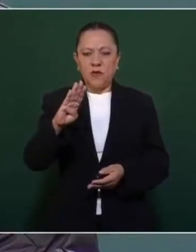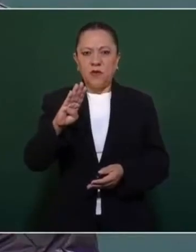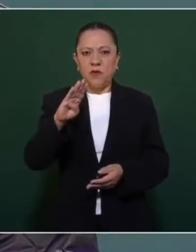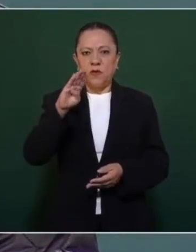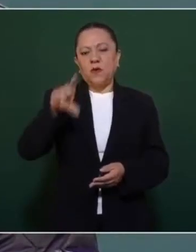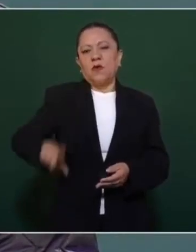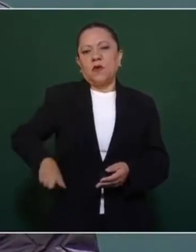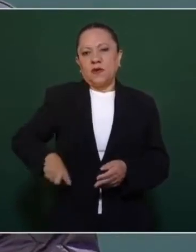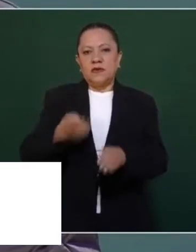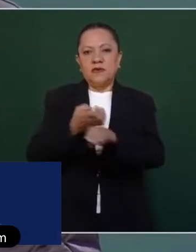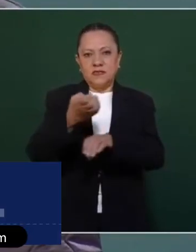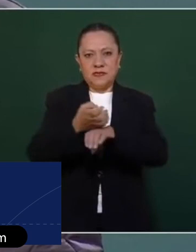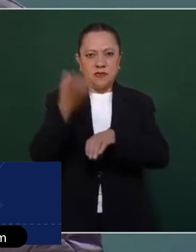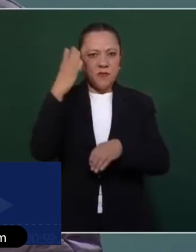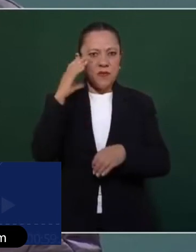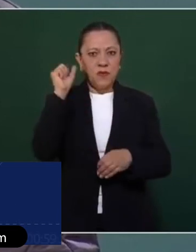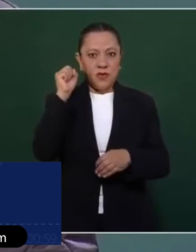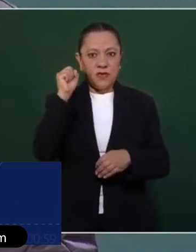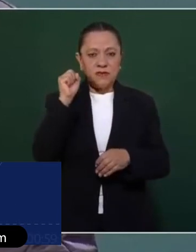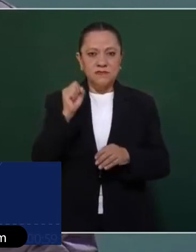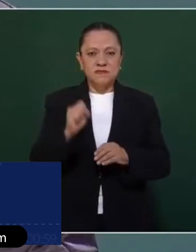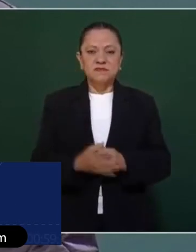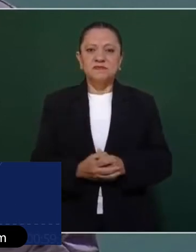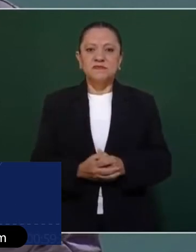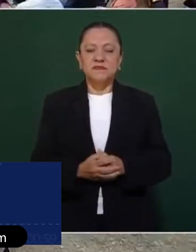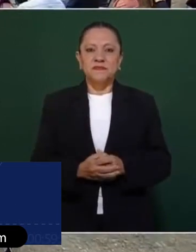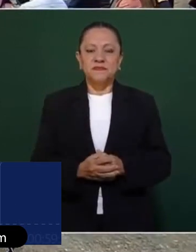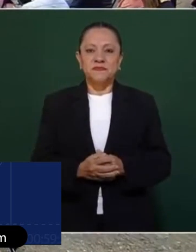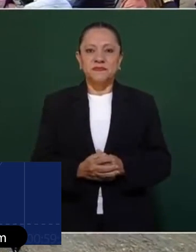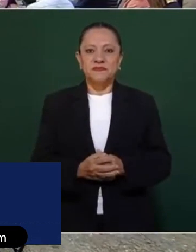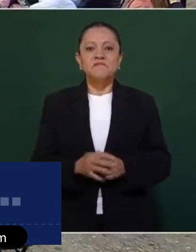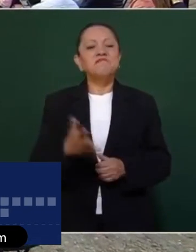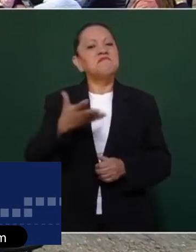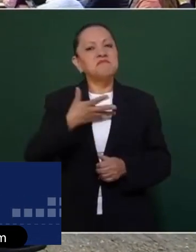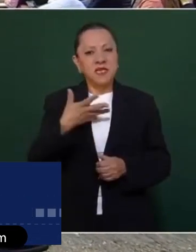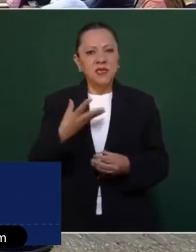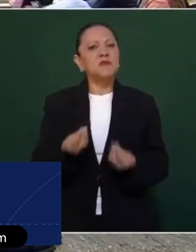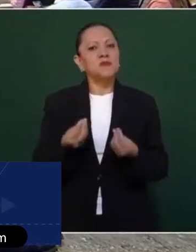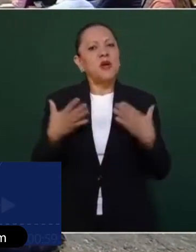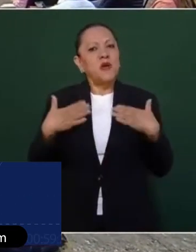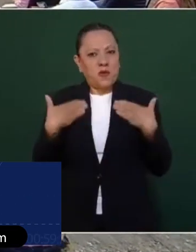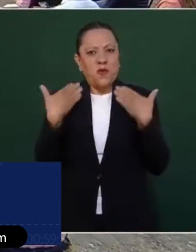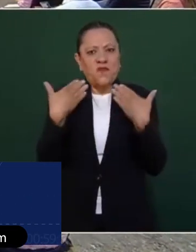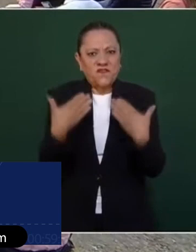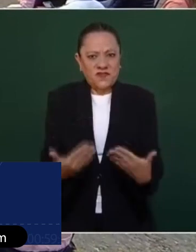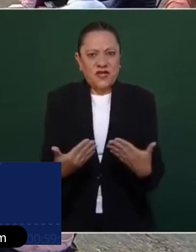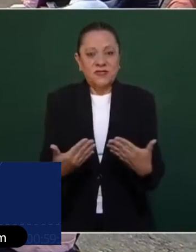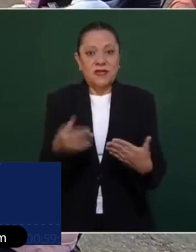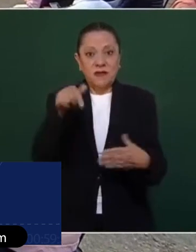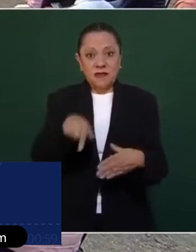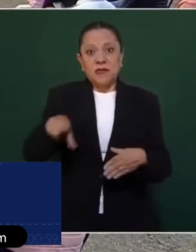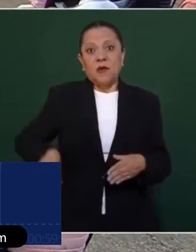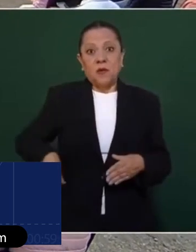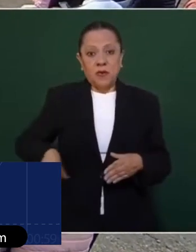administración. Le tenemos toda la confianza al gobernador de Morelos, estamos